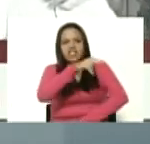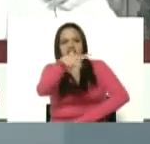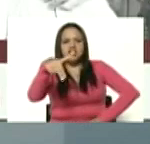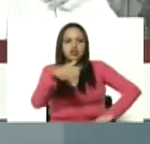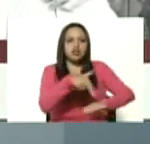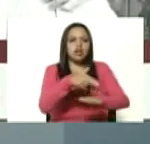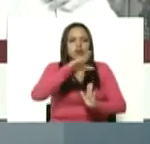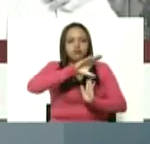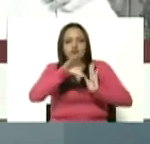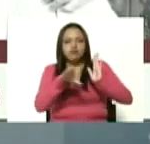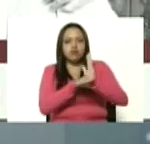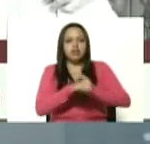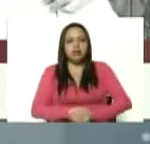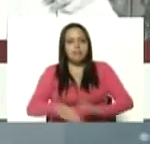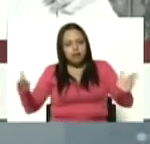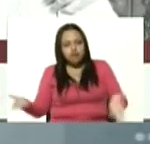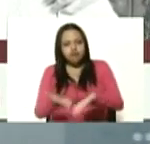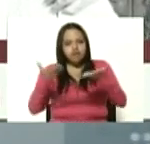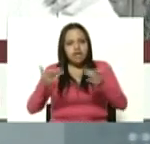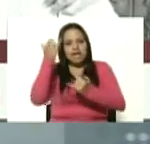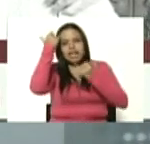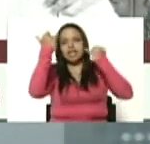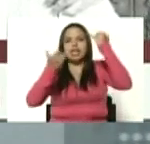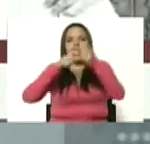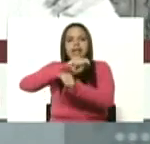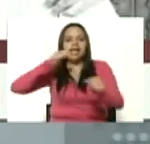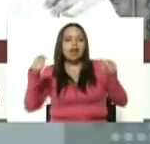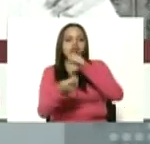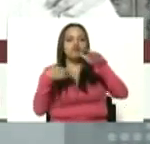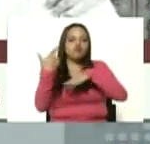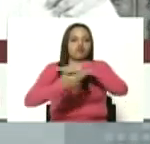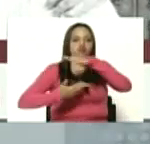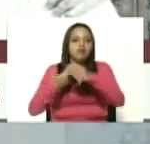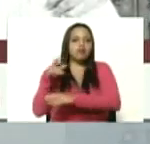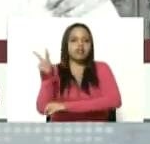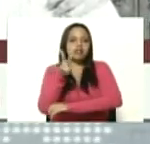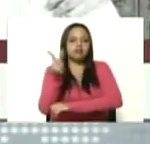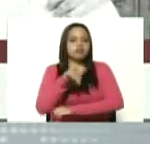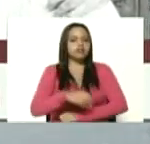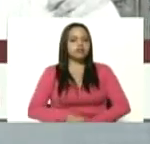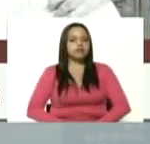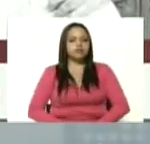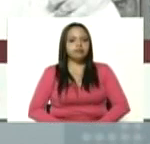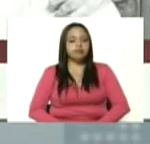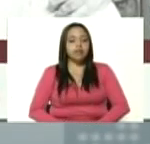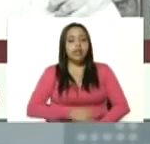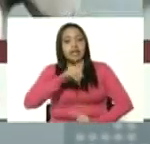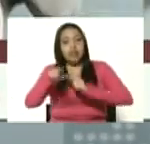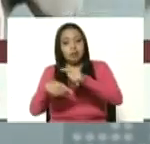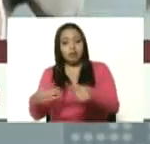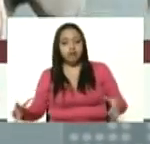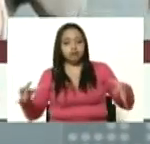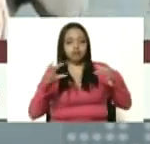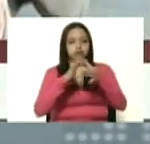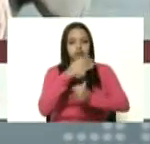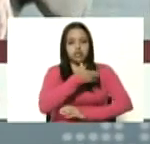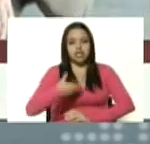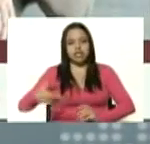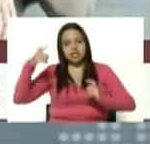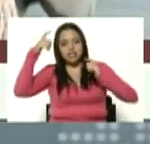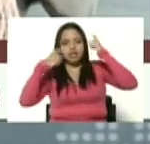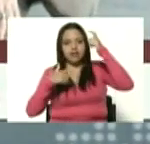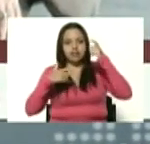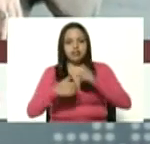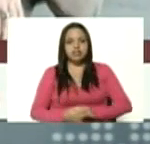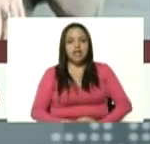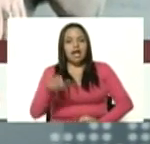Constituyente, para impulsar las ideas del cambio revolucionario en Venezuela. Y luego, cuando el comandante Chávez se convirtió en candidato